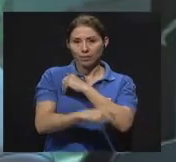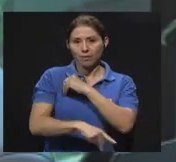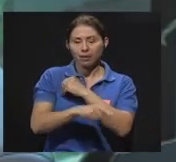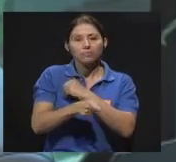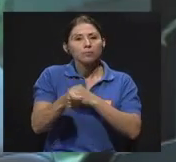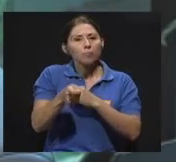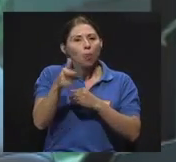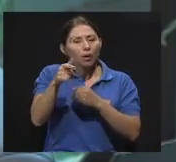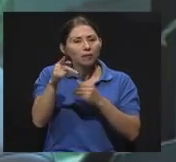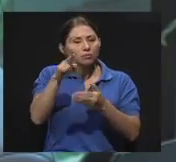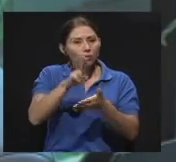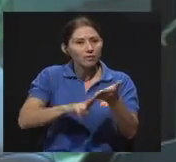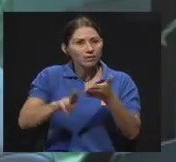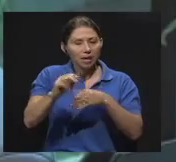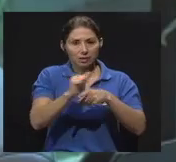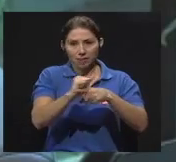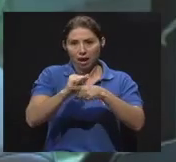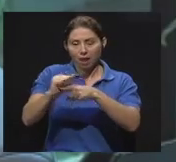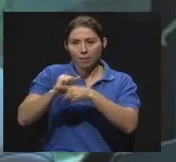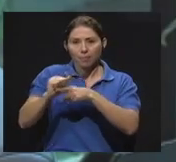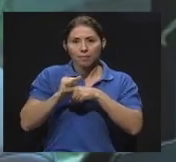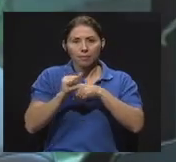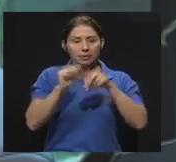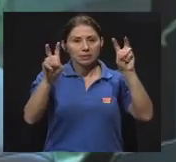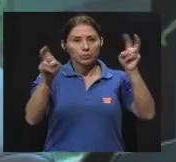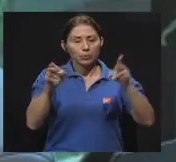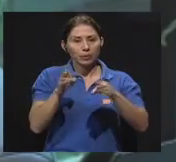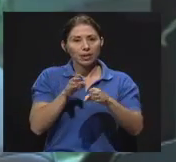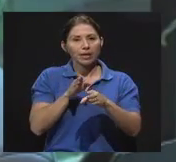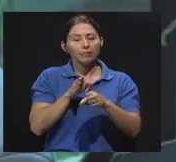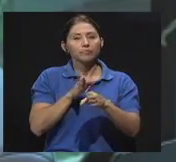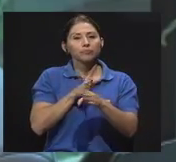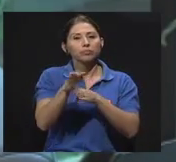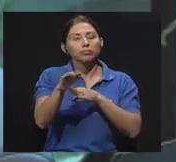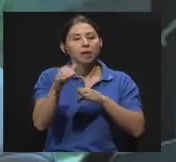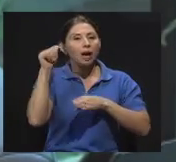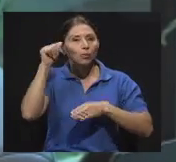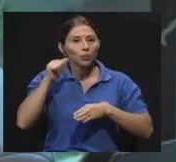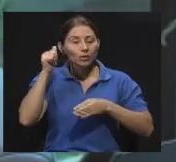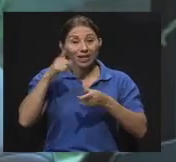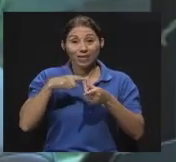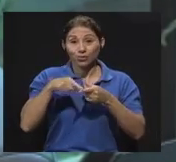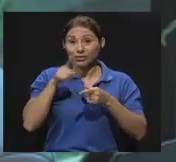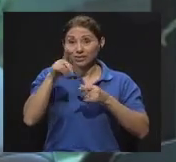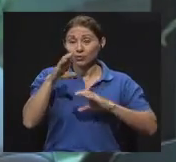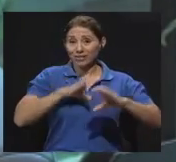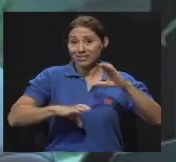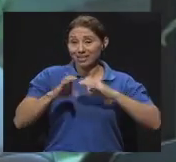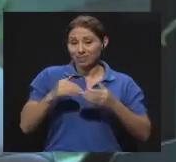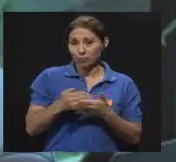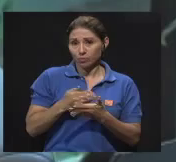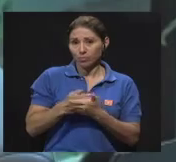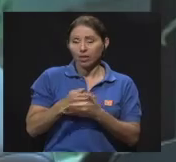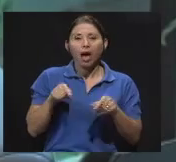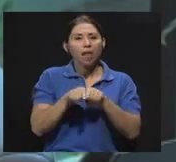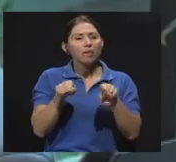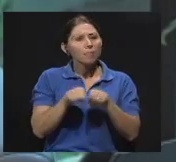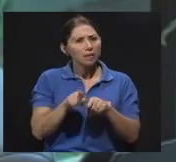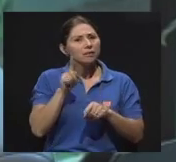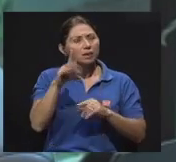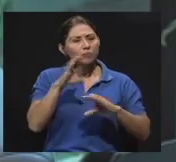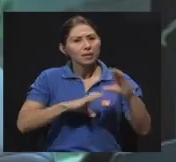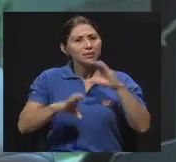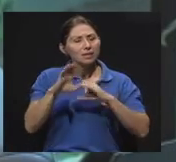porque pocas universidades capacitan en el campo de la audiología y, entonces, hace que sea una ciencia desconocida. Además de que es una de las